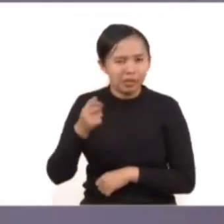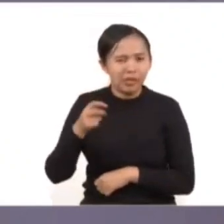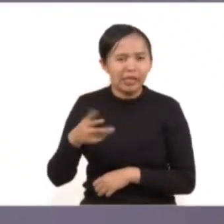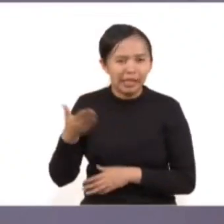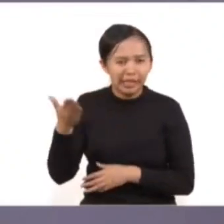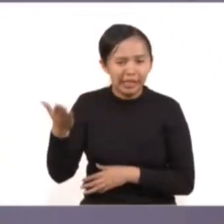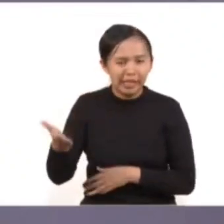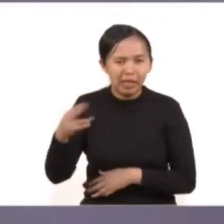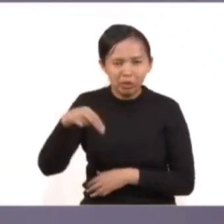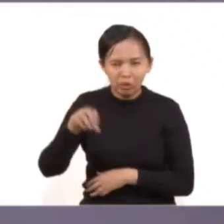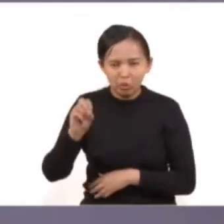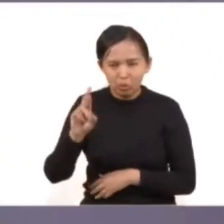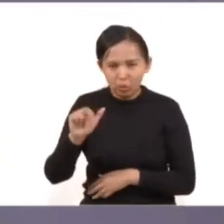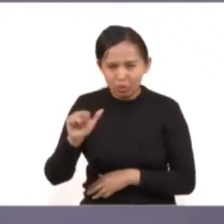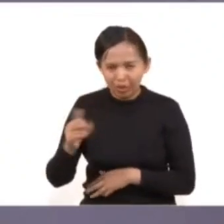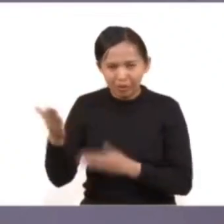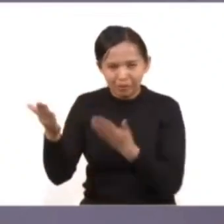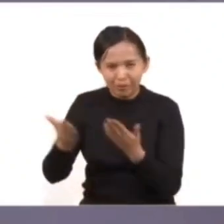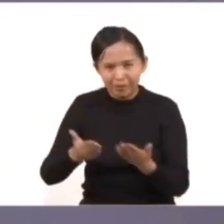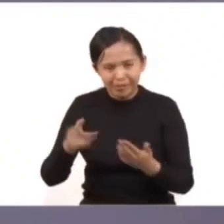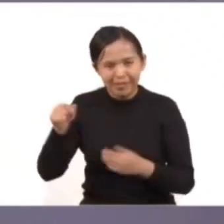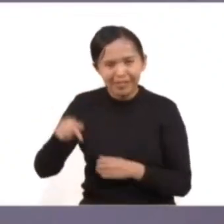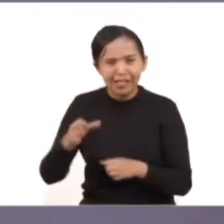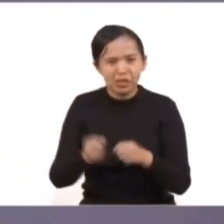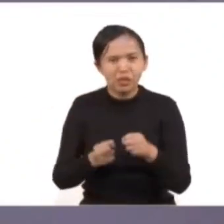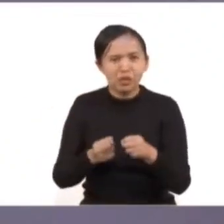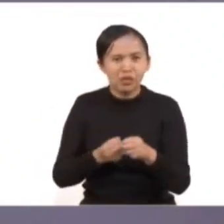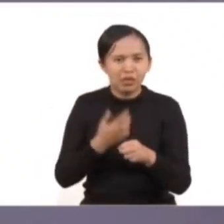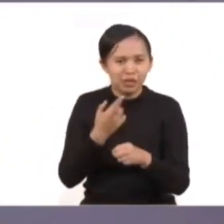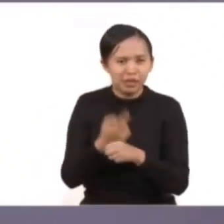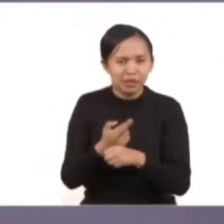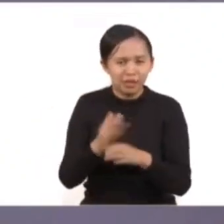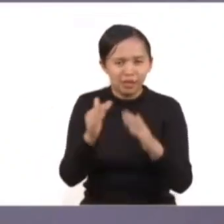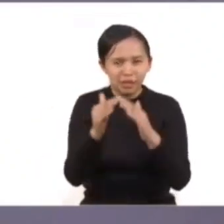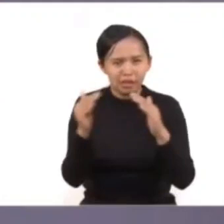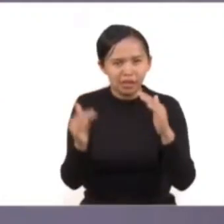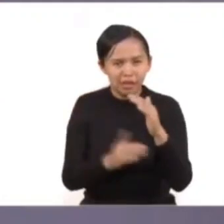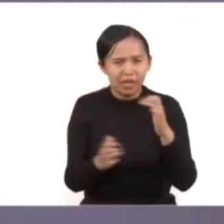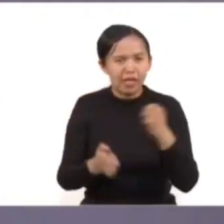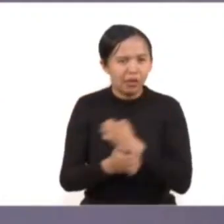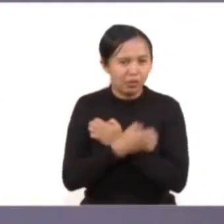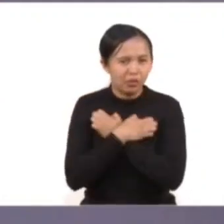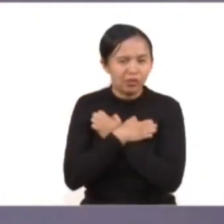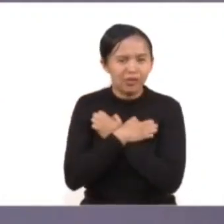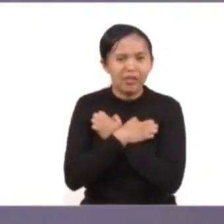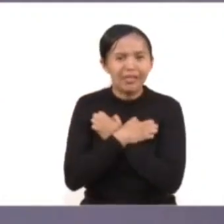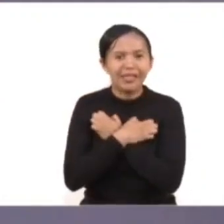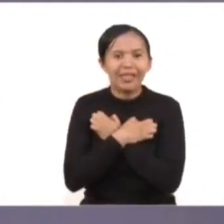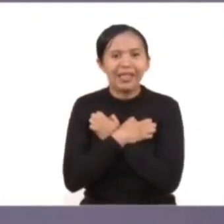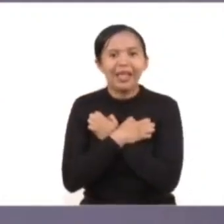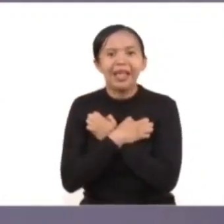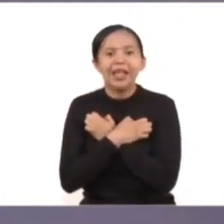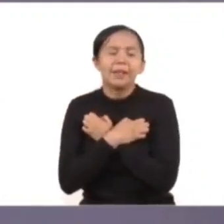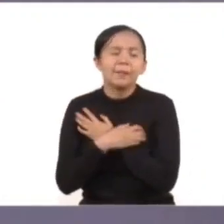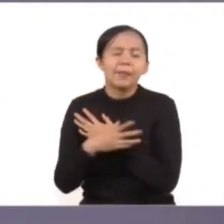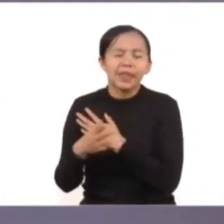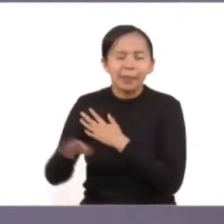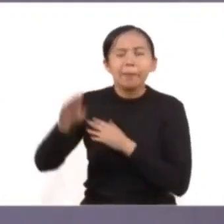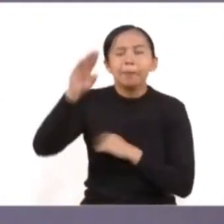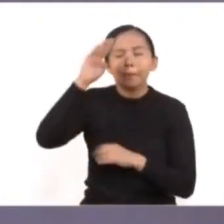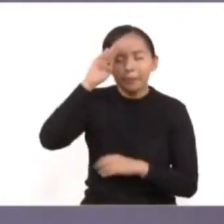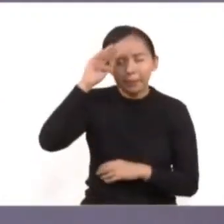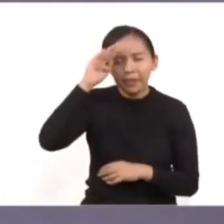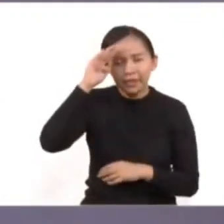presencia de mi querida Nora Rubalcaba, de nuestra subsecretaria de Educación Media, para reflexionar